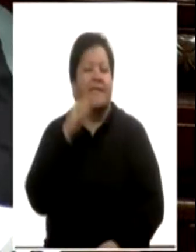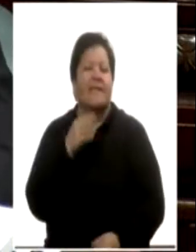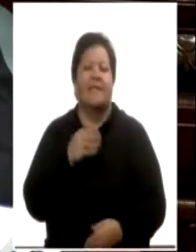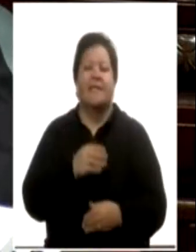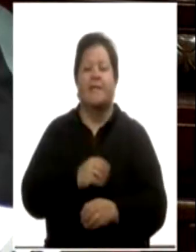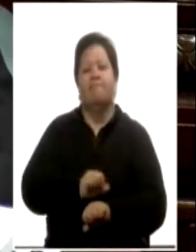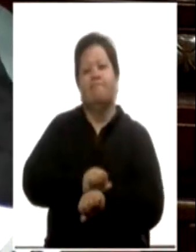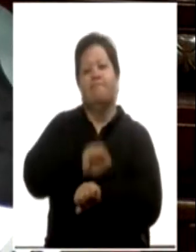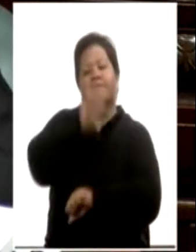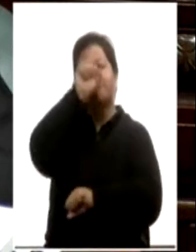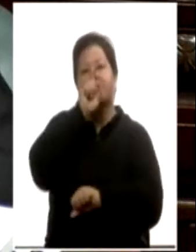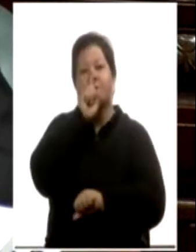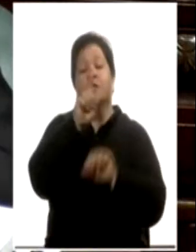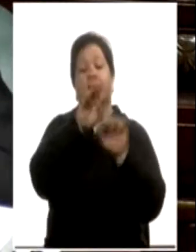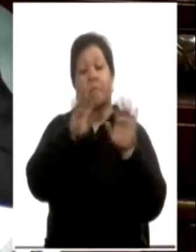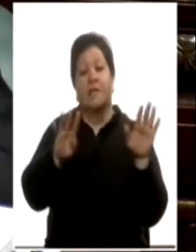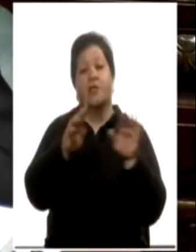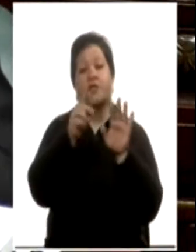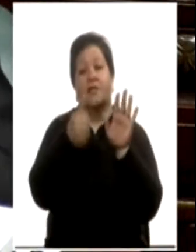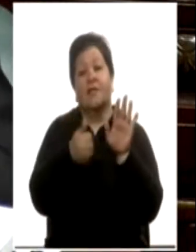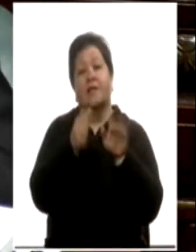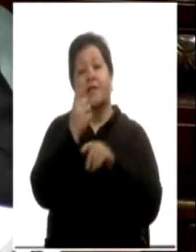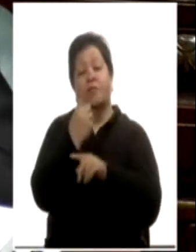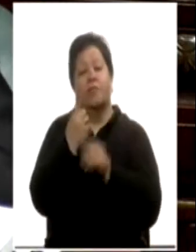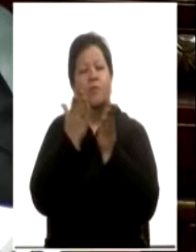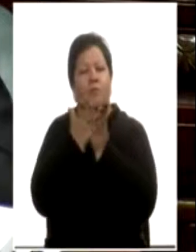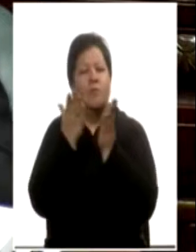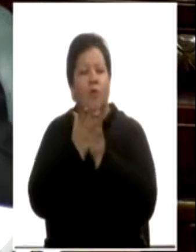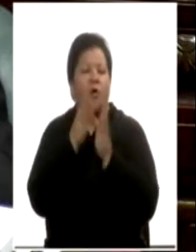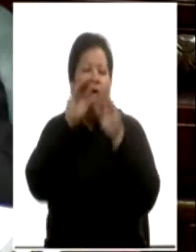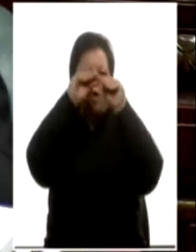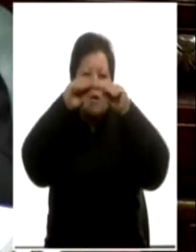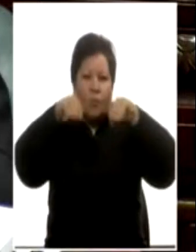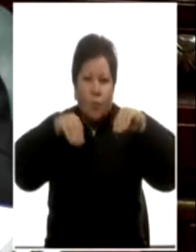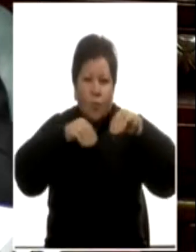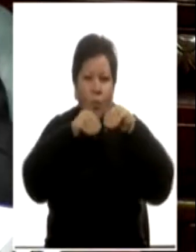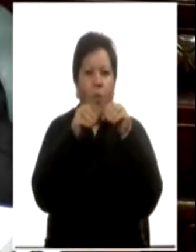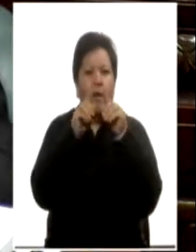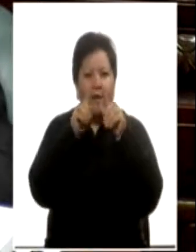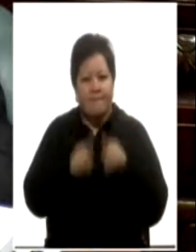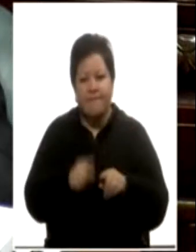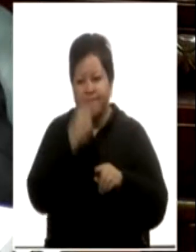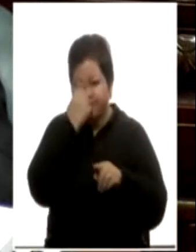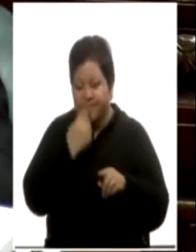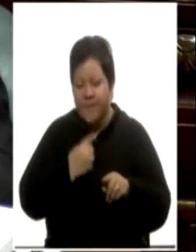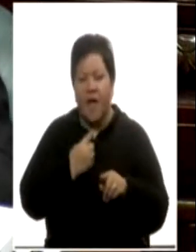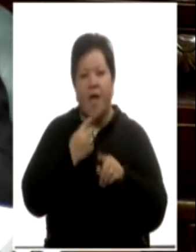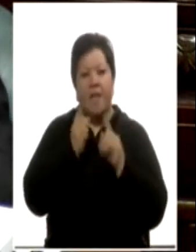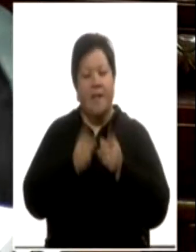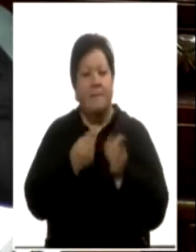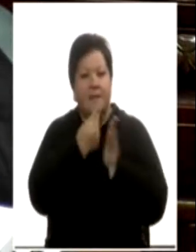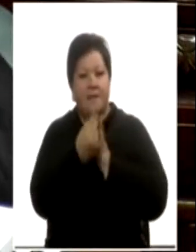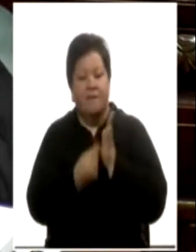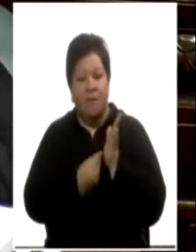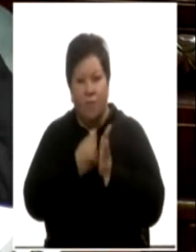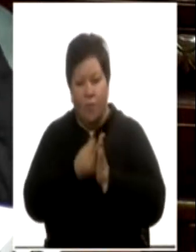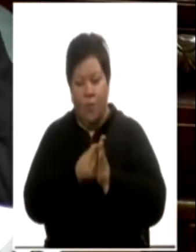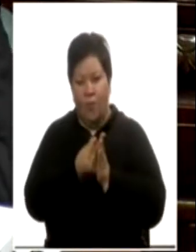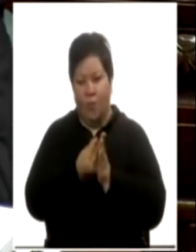1961, donde estudió dibujo y escultura con los profesores Juan Martín y Severino Pose.